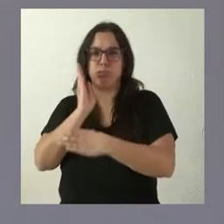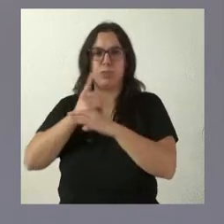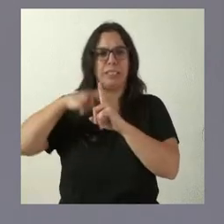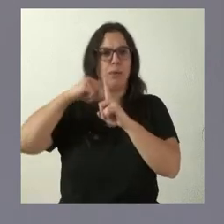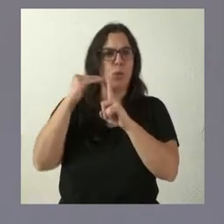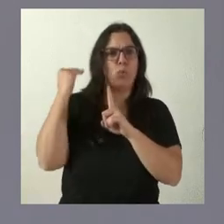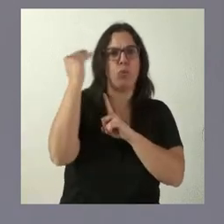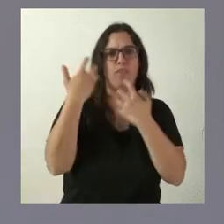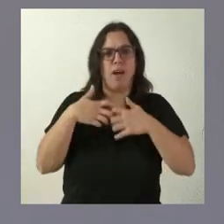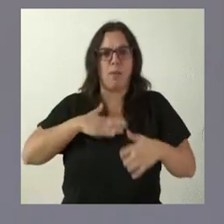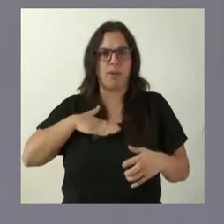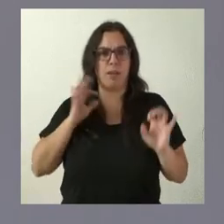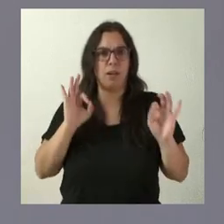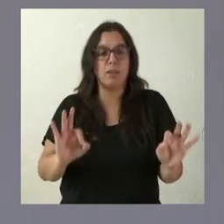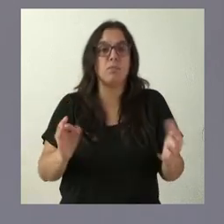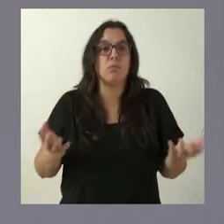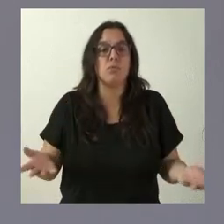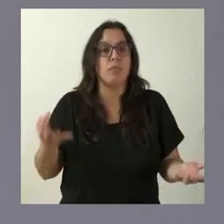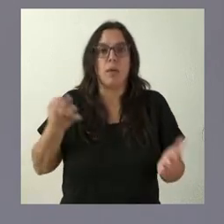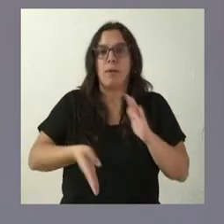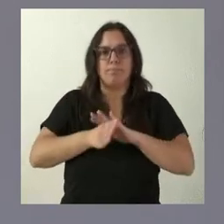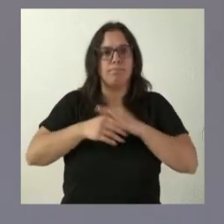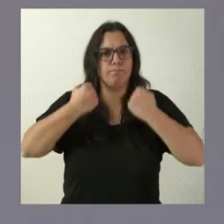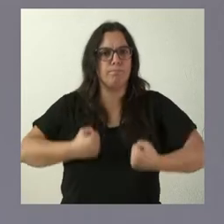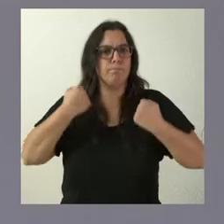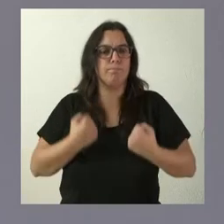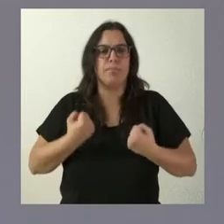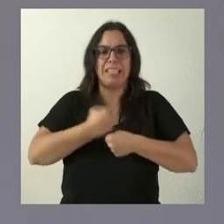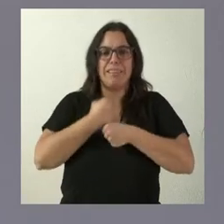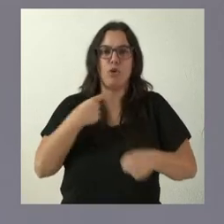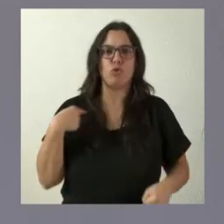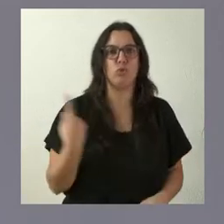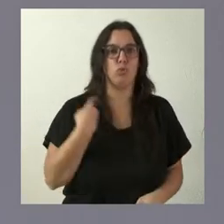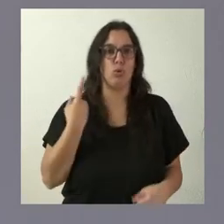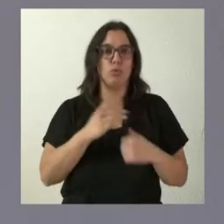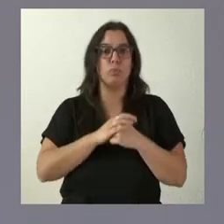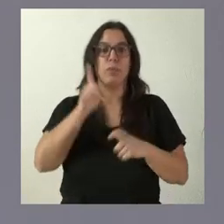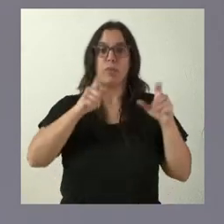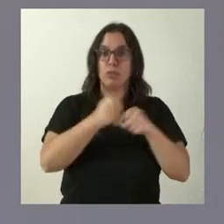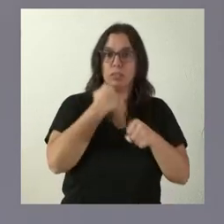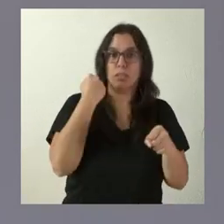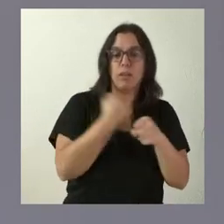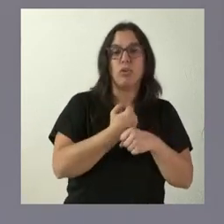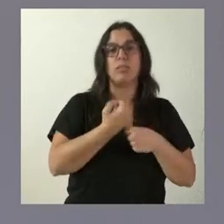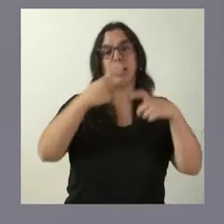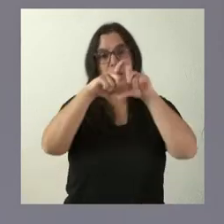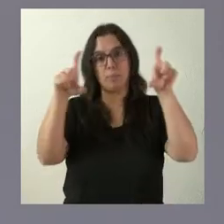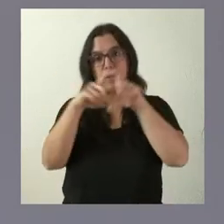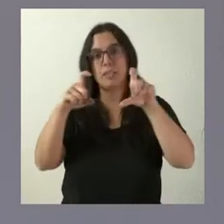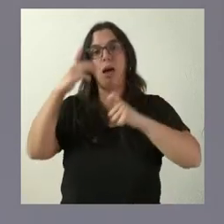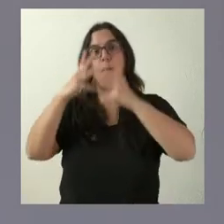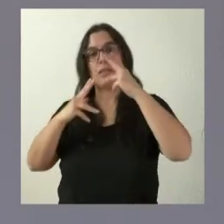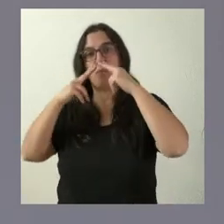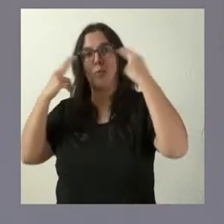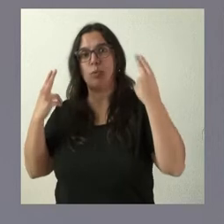nuestras fábricas. Y ahí hay que seguir insistiendo en el trabajo de todos, de los trabajadores, de la empresa, de las administraciones